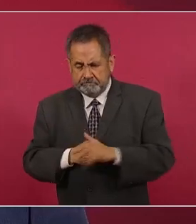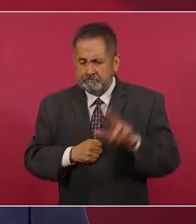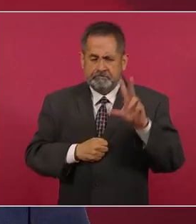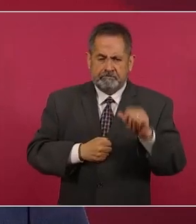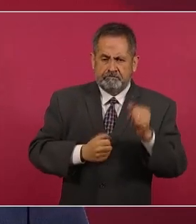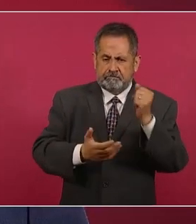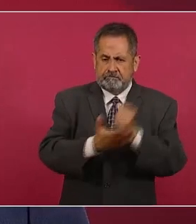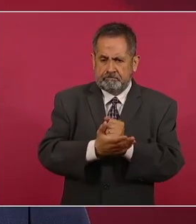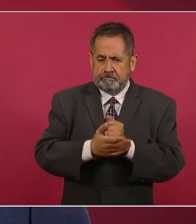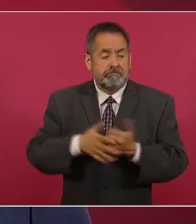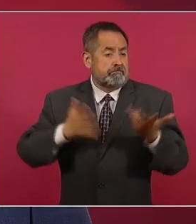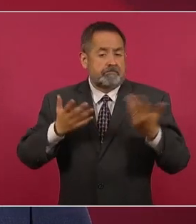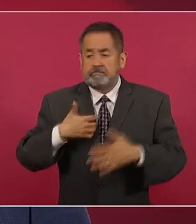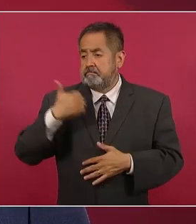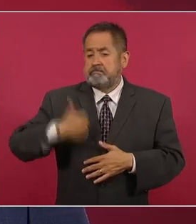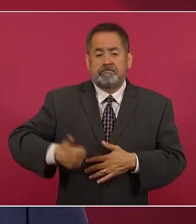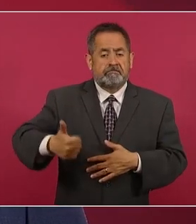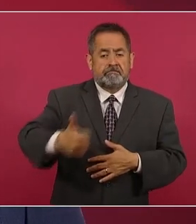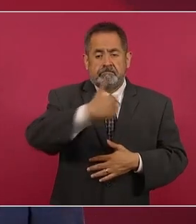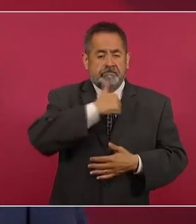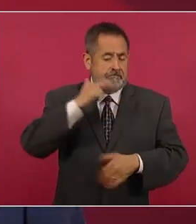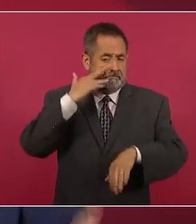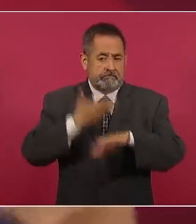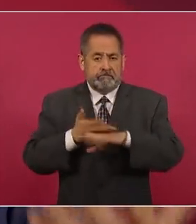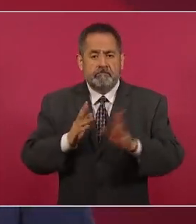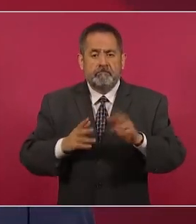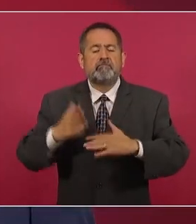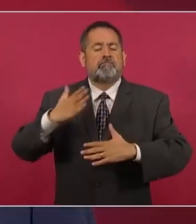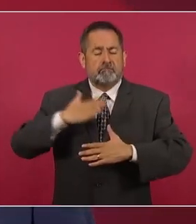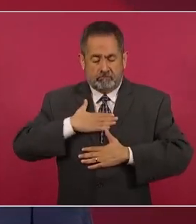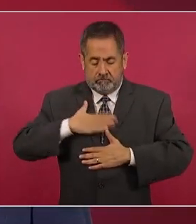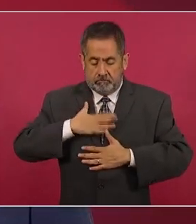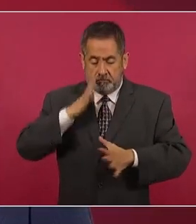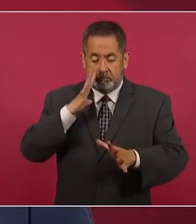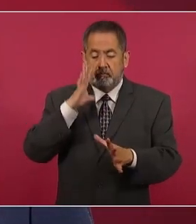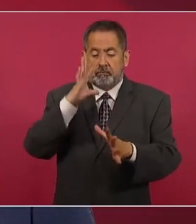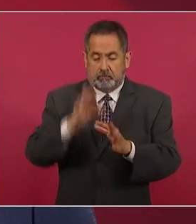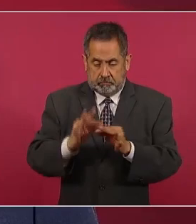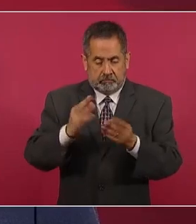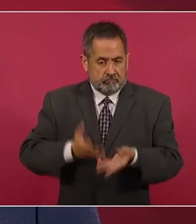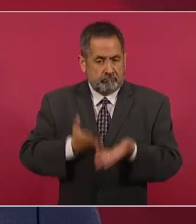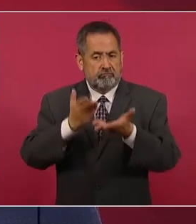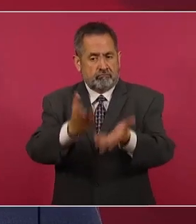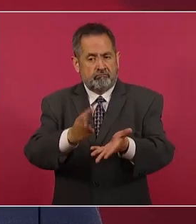responsabilidad, pero nosotros cumplir con la nuestra,